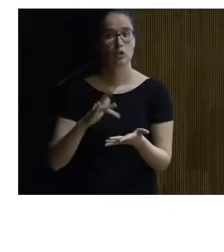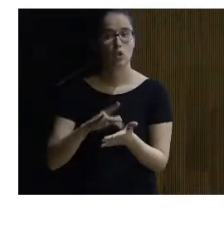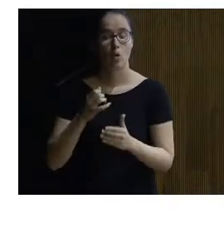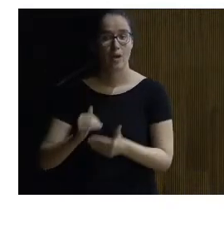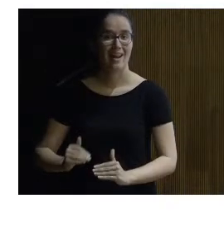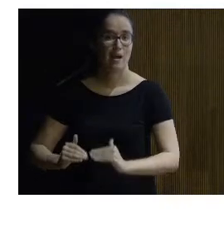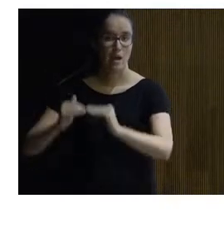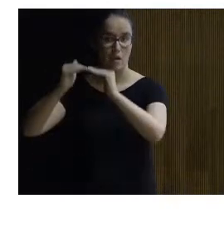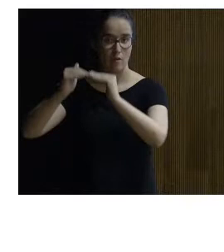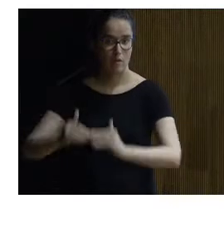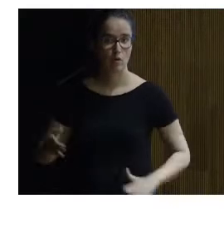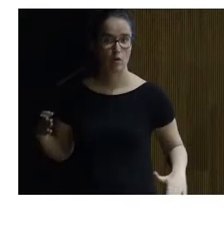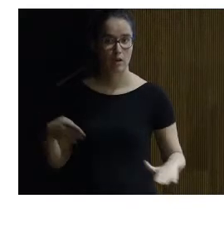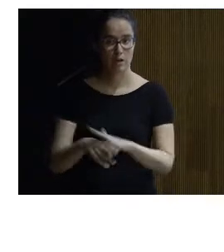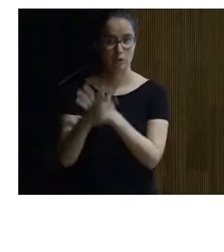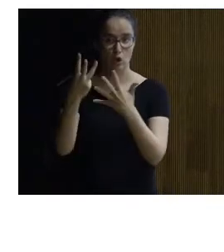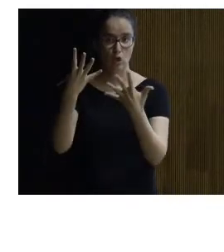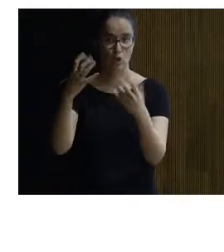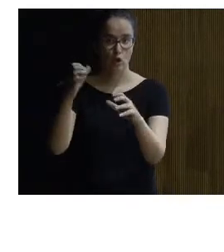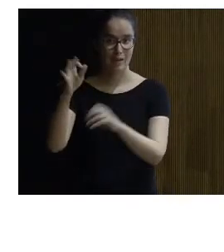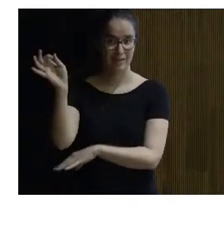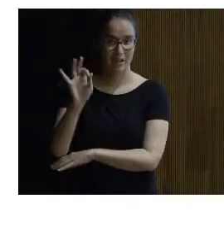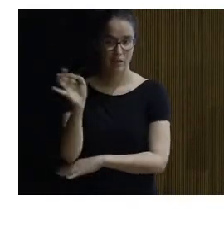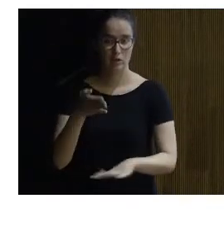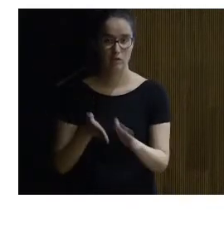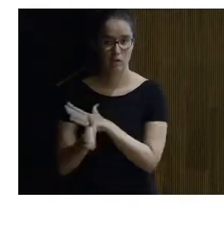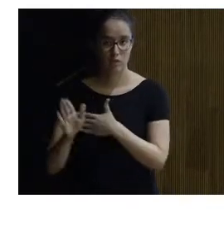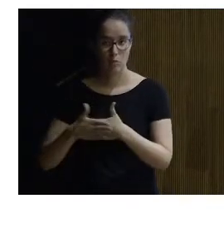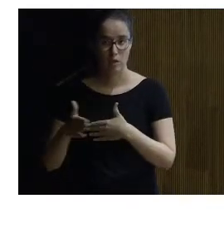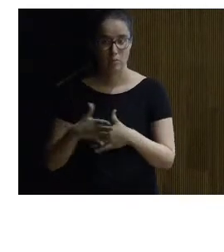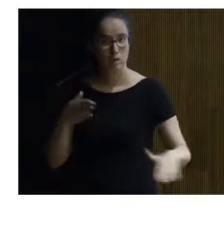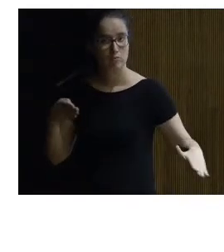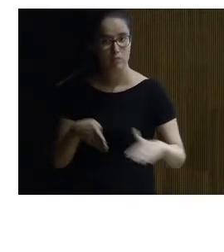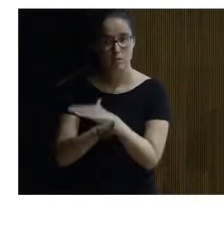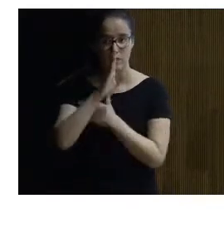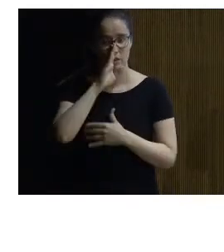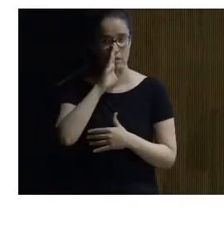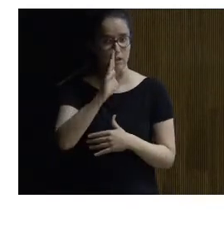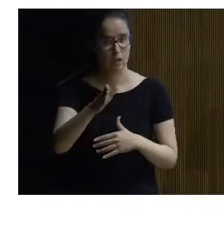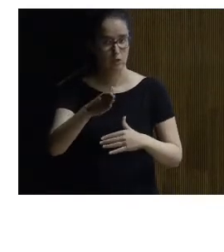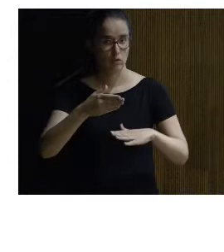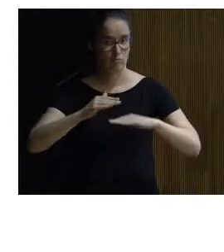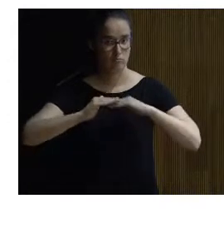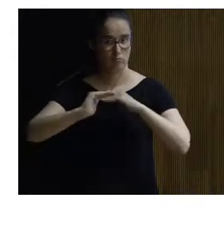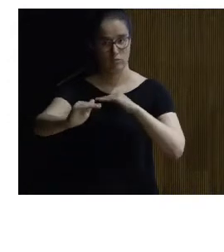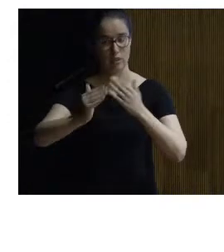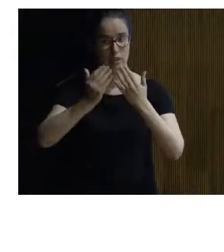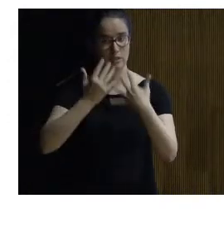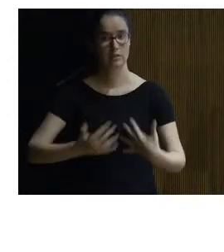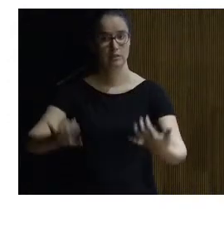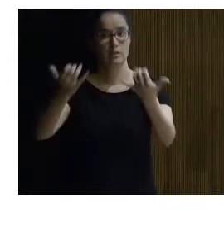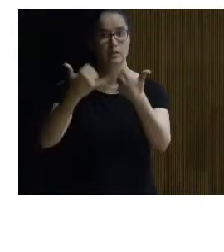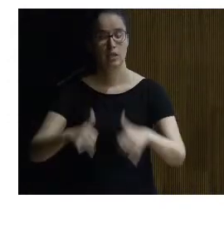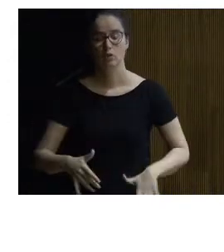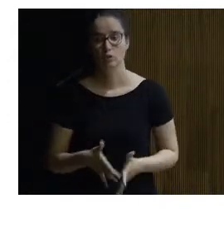un elevador vertical con acceso a 90 grados de forma que por esta puerta se llega ya a la cota de desarrollo del salón de actos aquí tenéis una